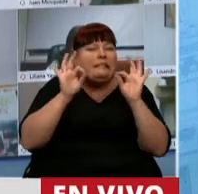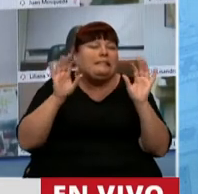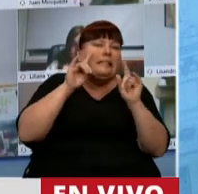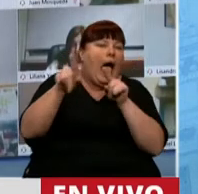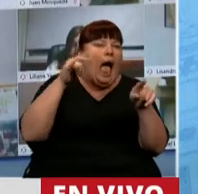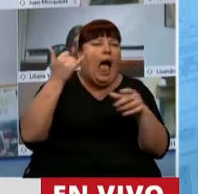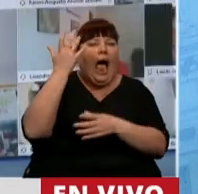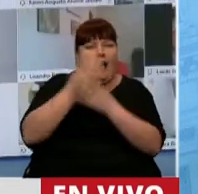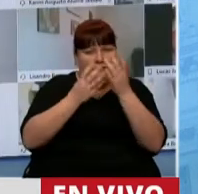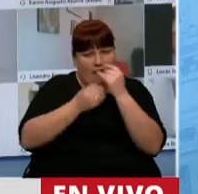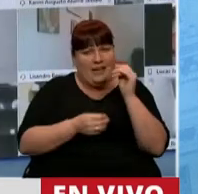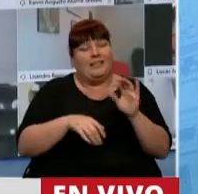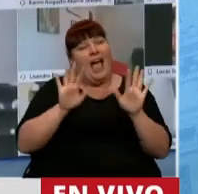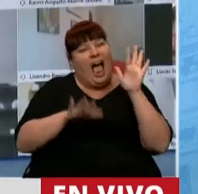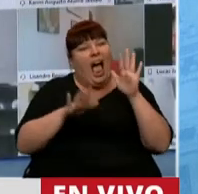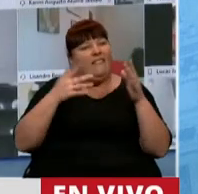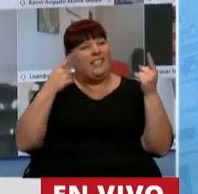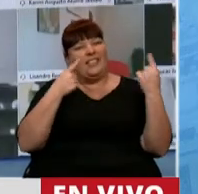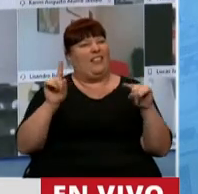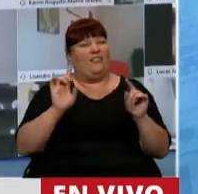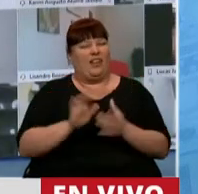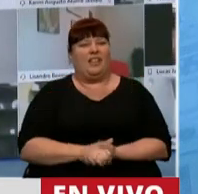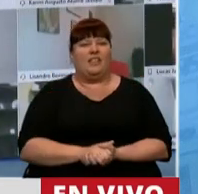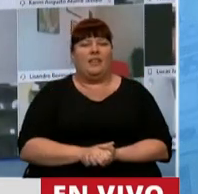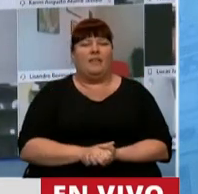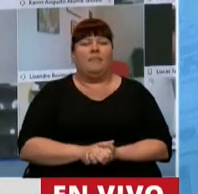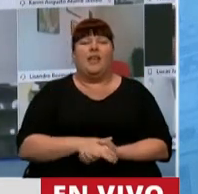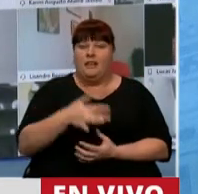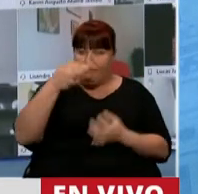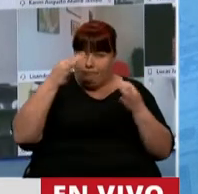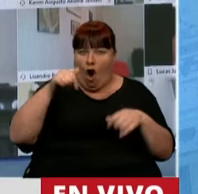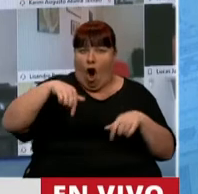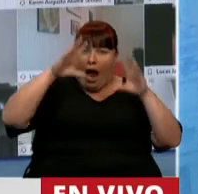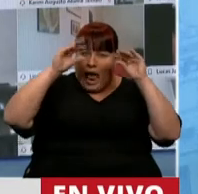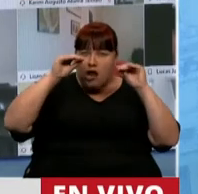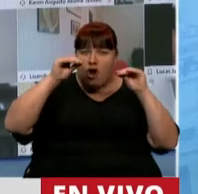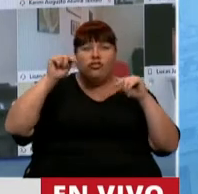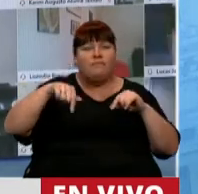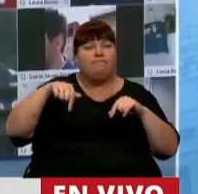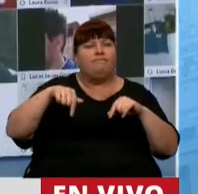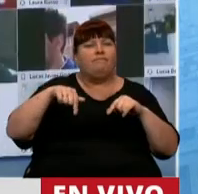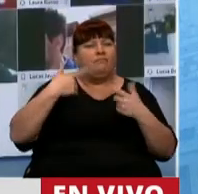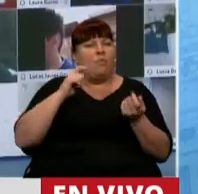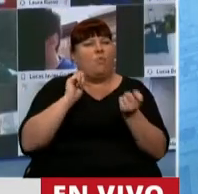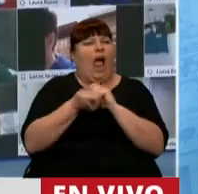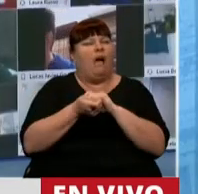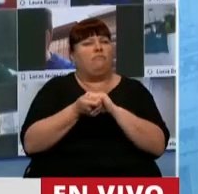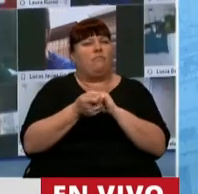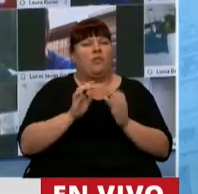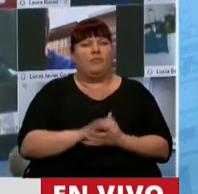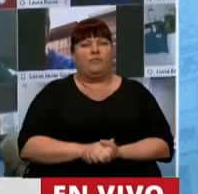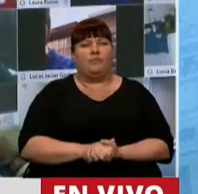diría yo, y a veces un poco desenfocada. Pero efectivamente hoy a la noche sí estamos ante una bifurcación,